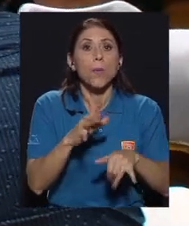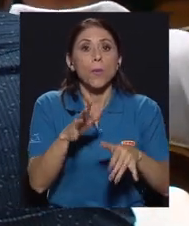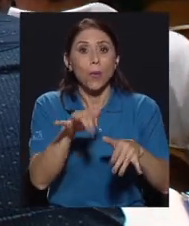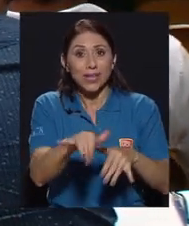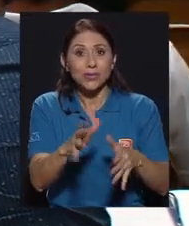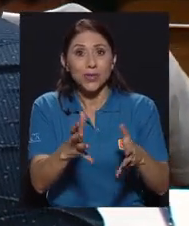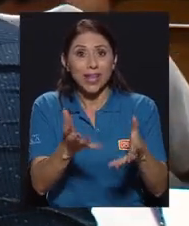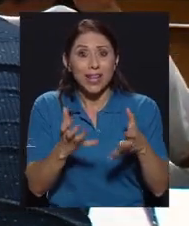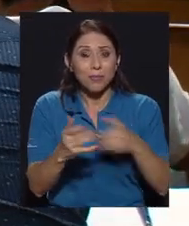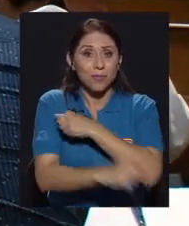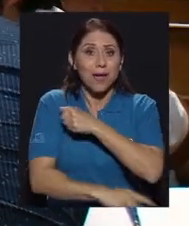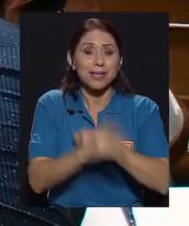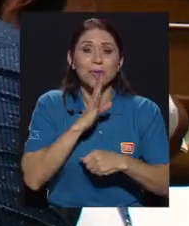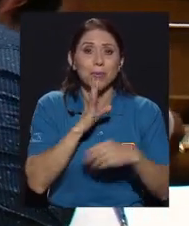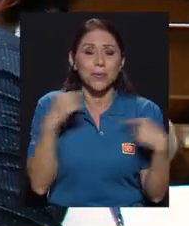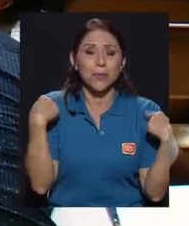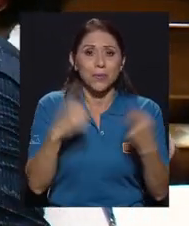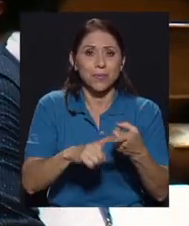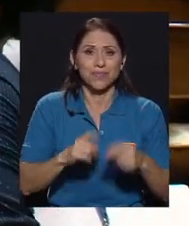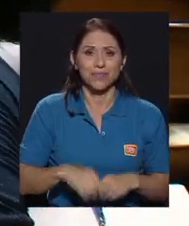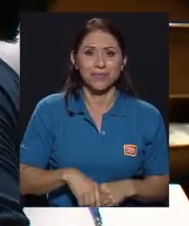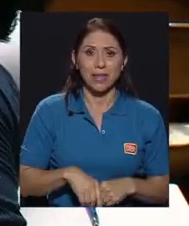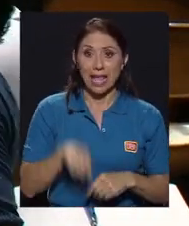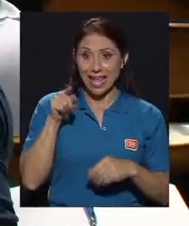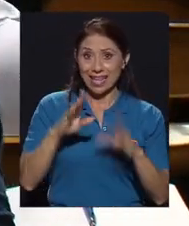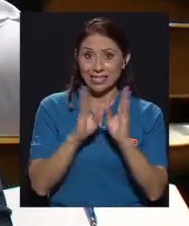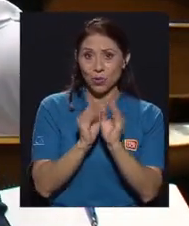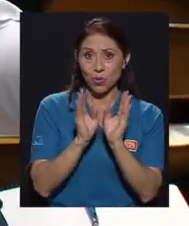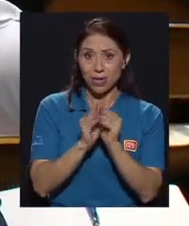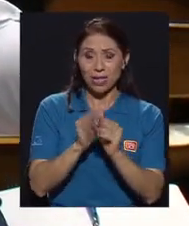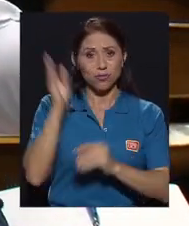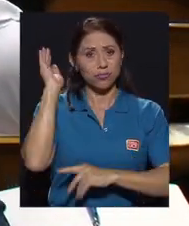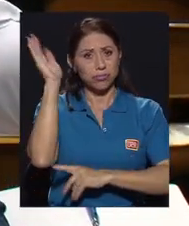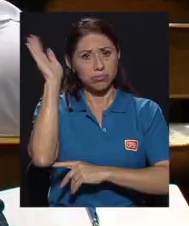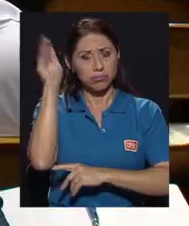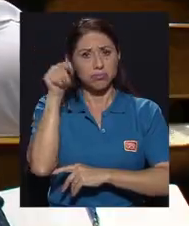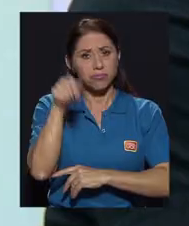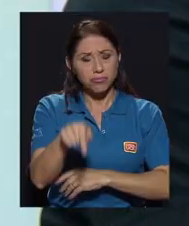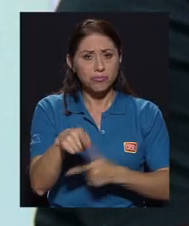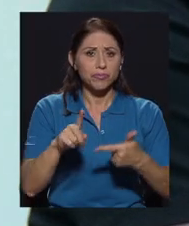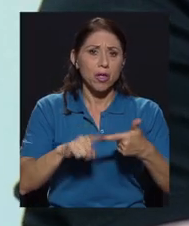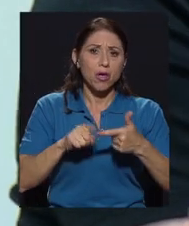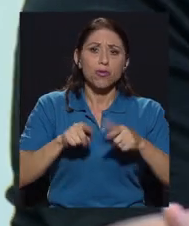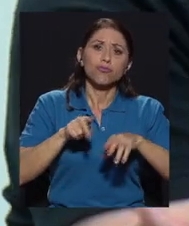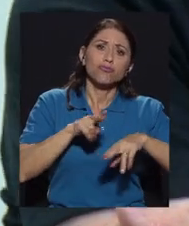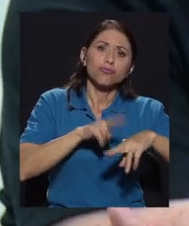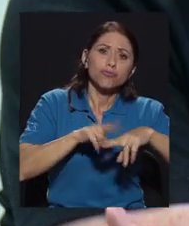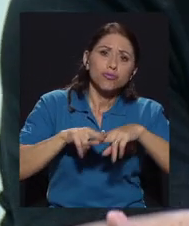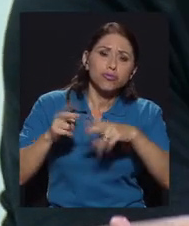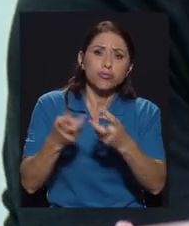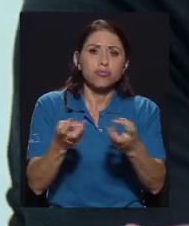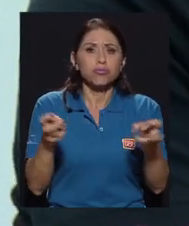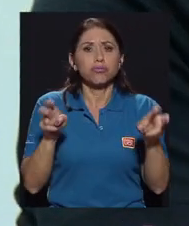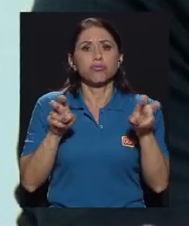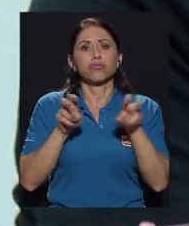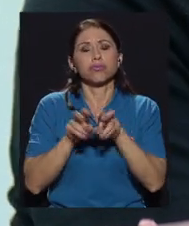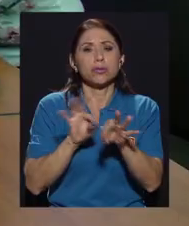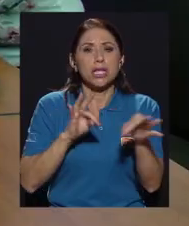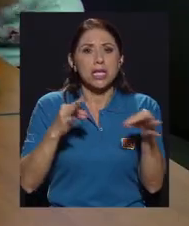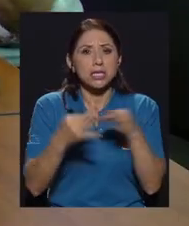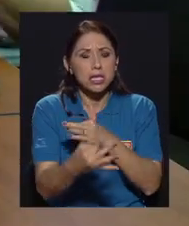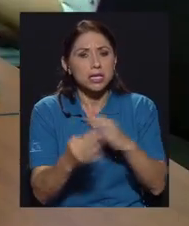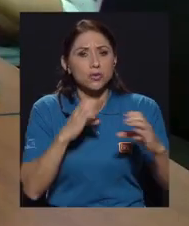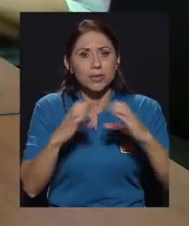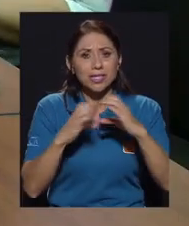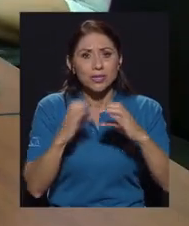fuera Hispanoamérica concretamente. En el Congreso se presentaron conferencias, plenarias, talleres, conversatorios